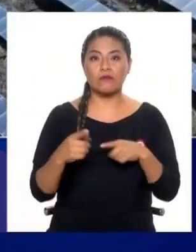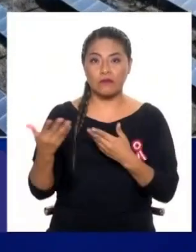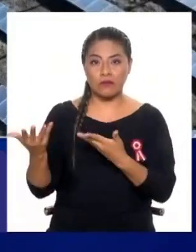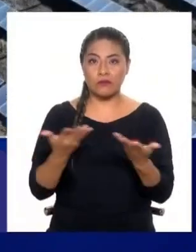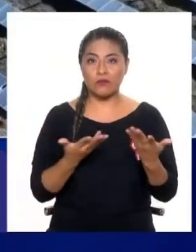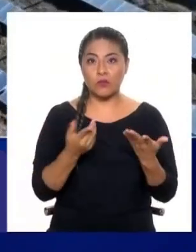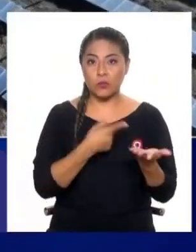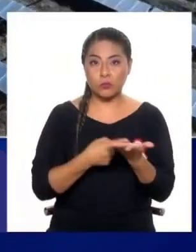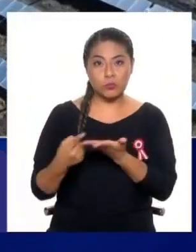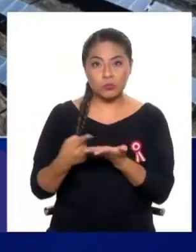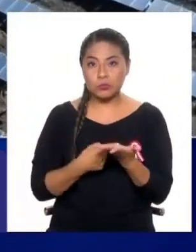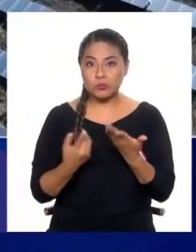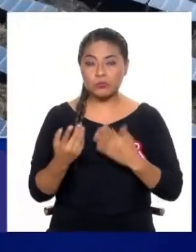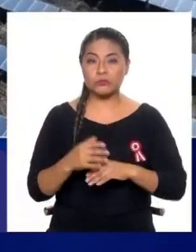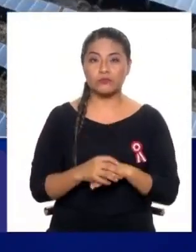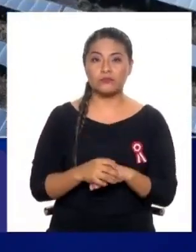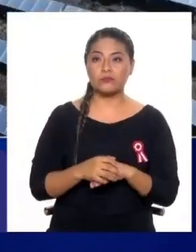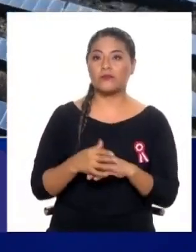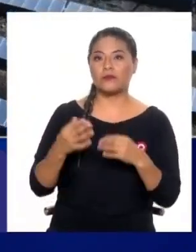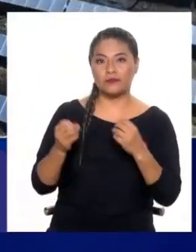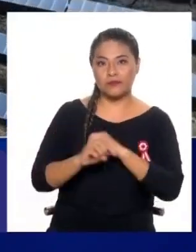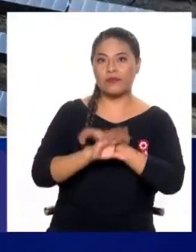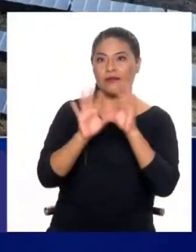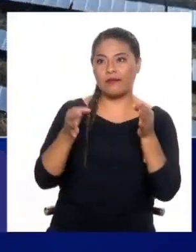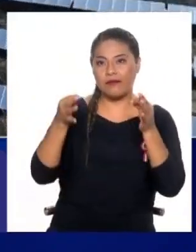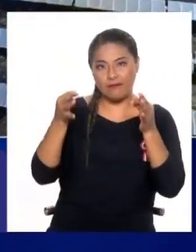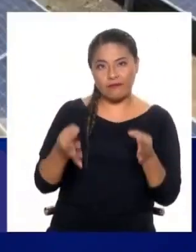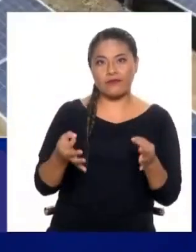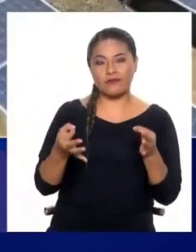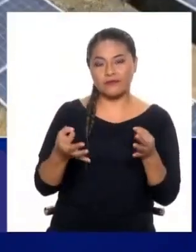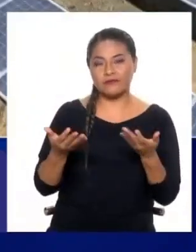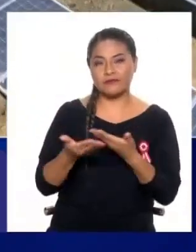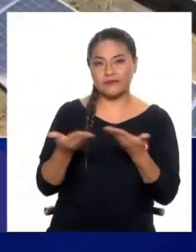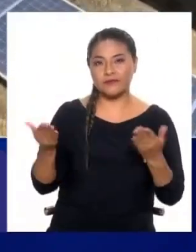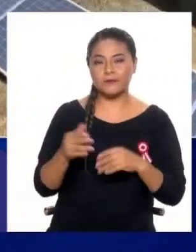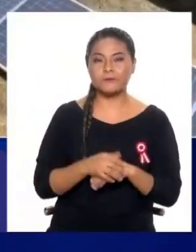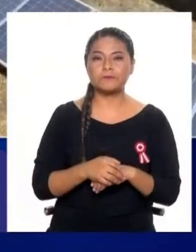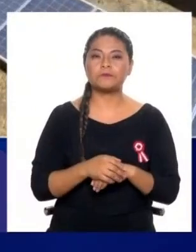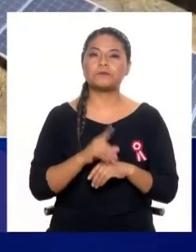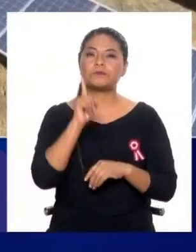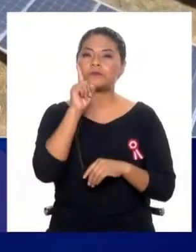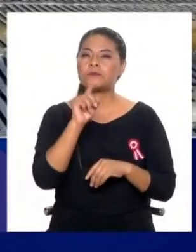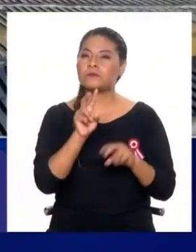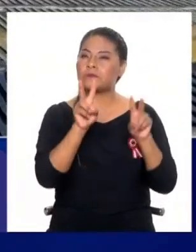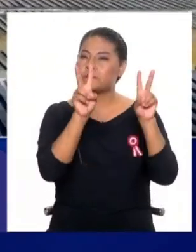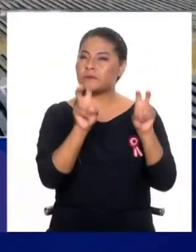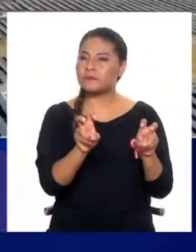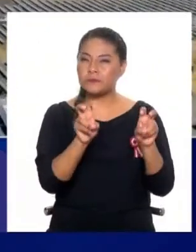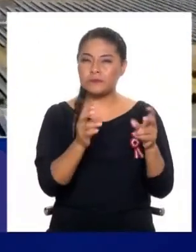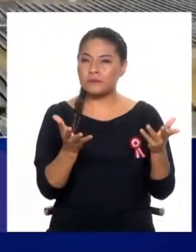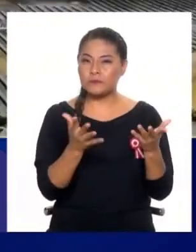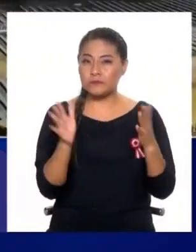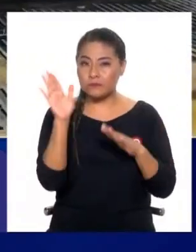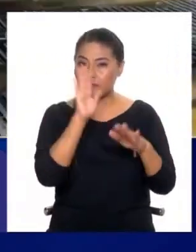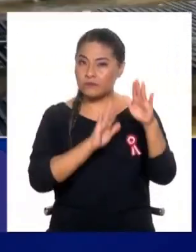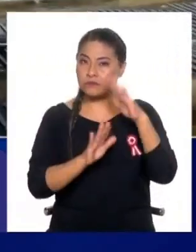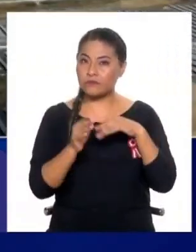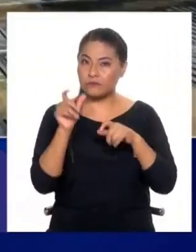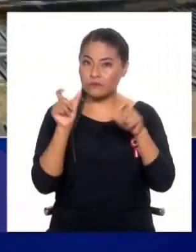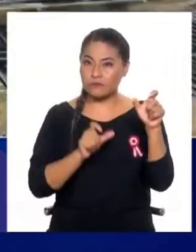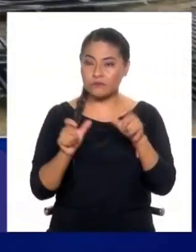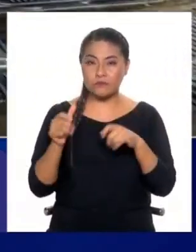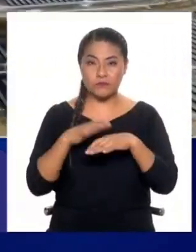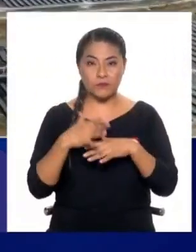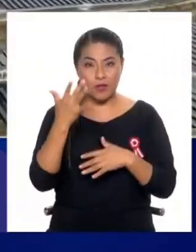programármela, digamos. Claro, o sea, es evidentemente muy eficiente. Ahora, uno de los temas que más, además, preocupa a las personas cuando